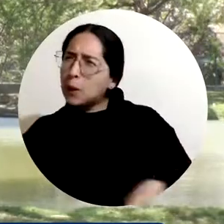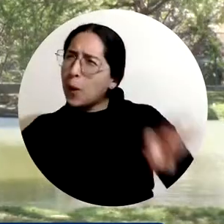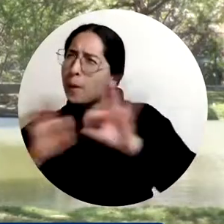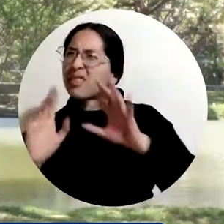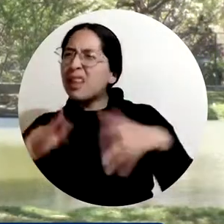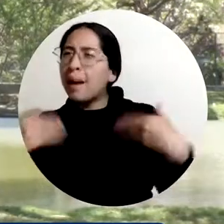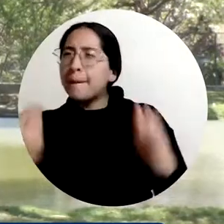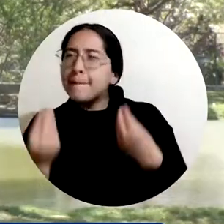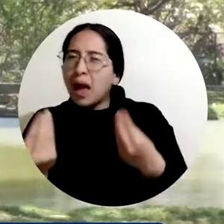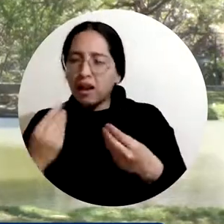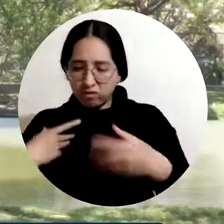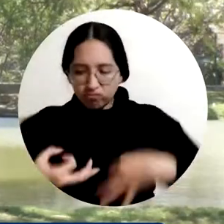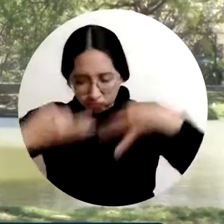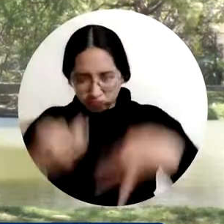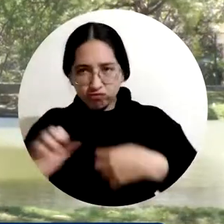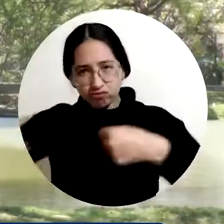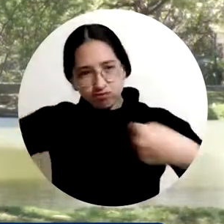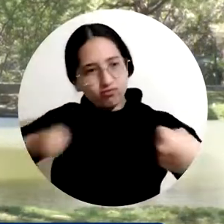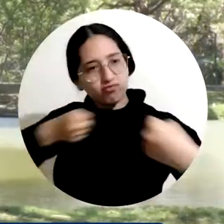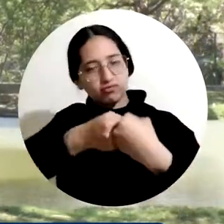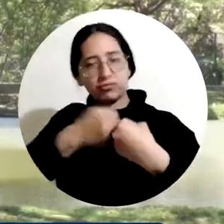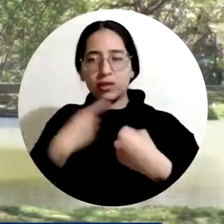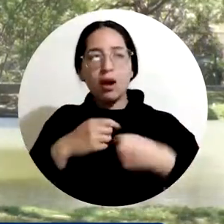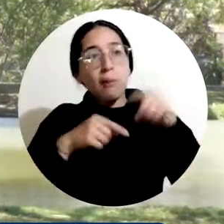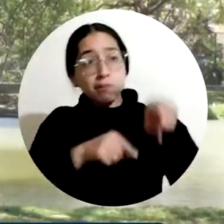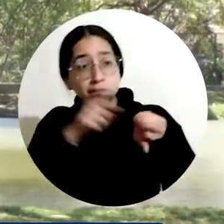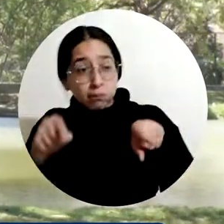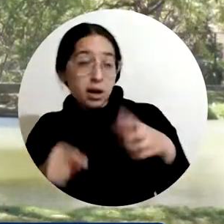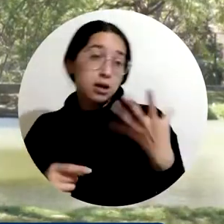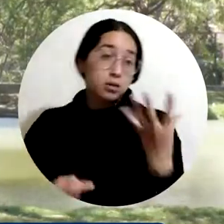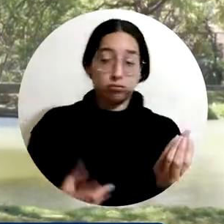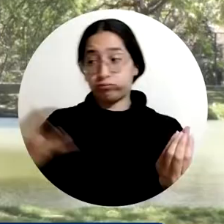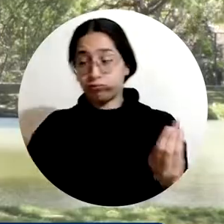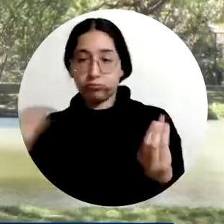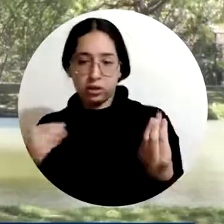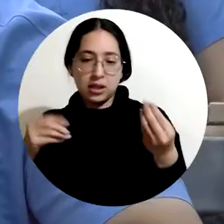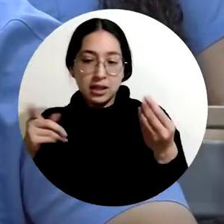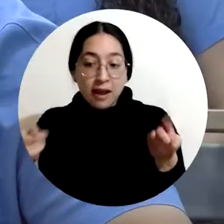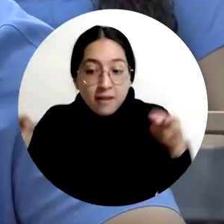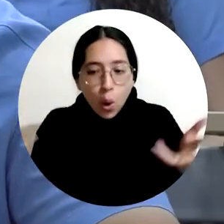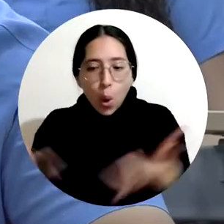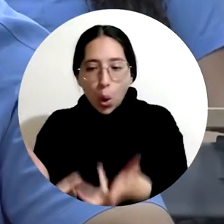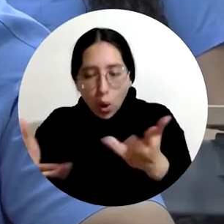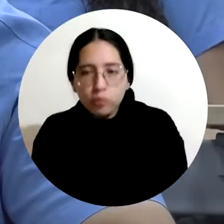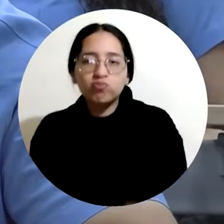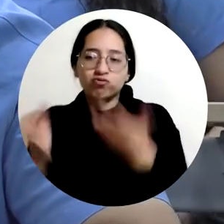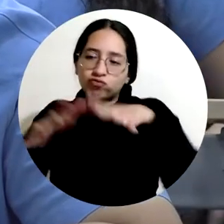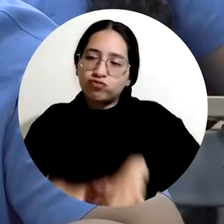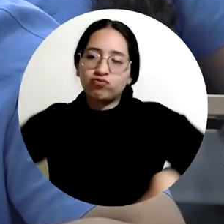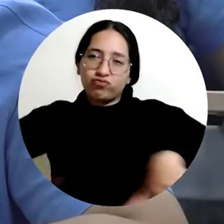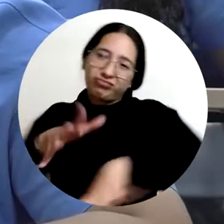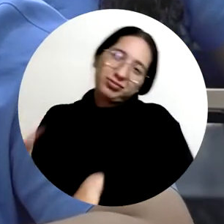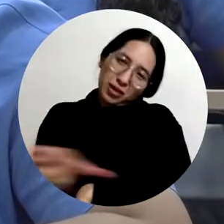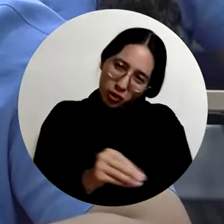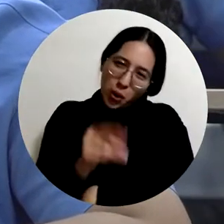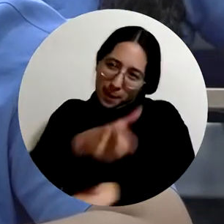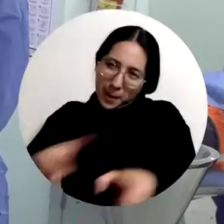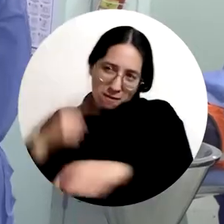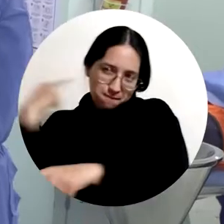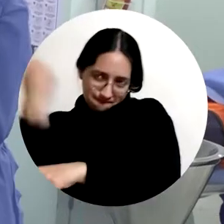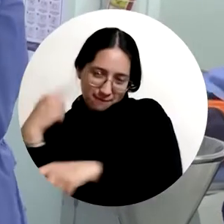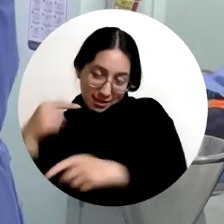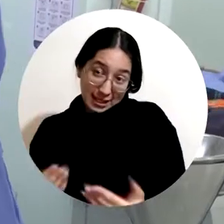establecer una colaboración beneficiosa para todas las partes y para la población general de esta zona, ya que